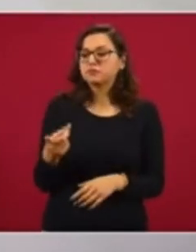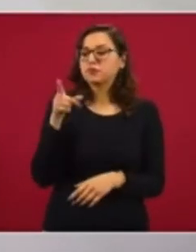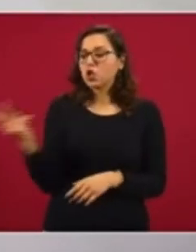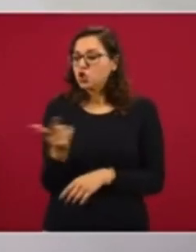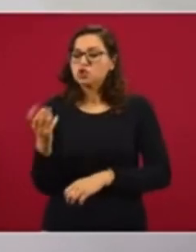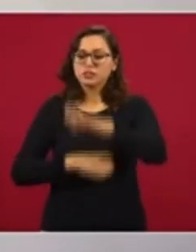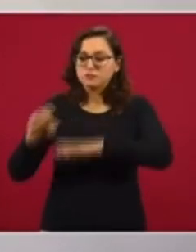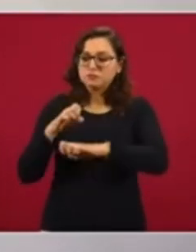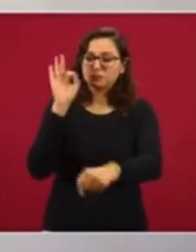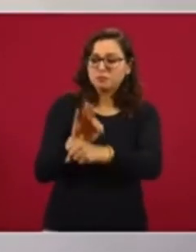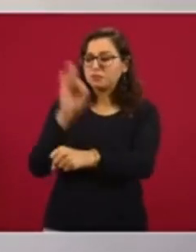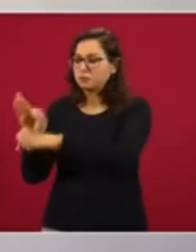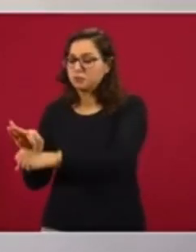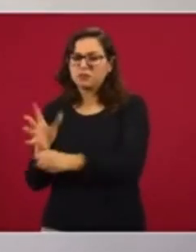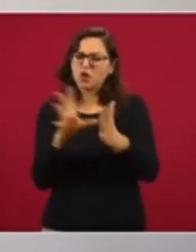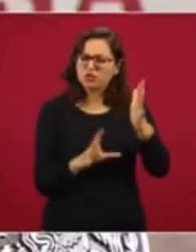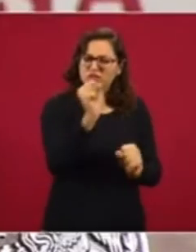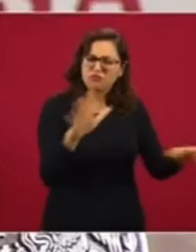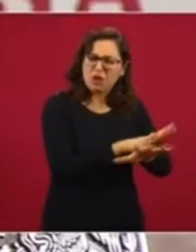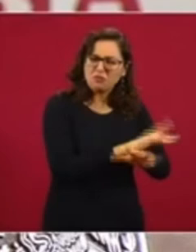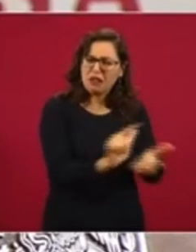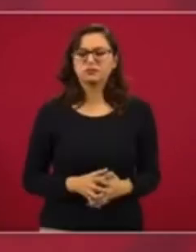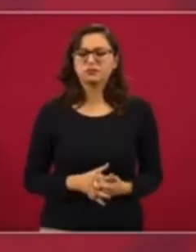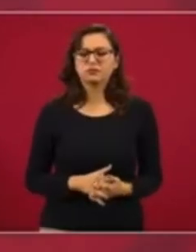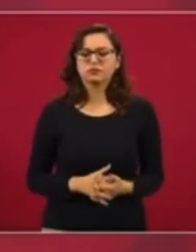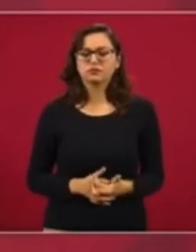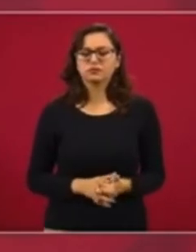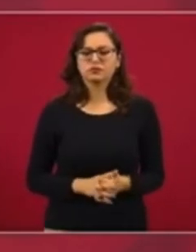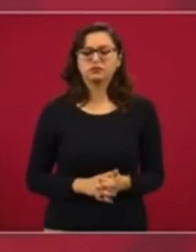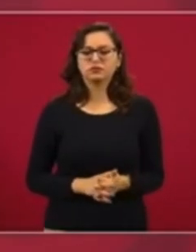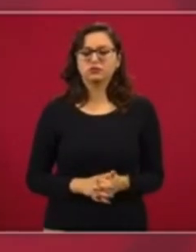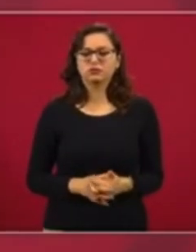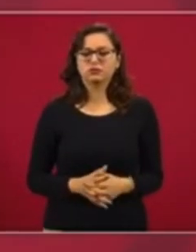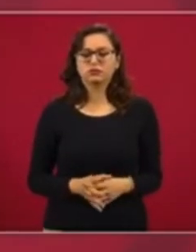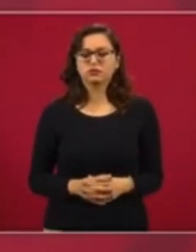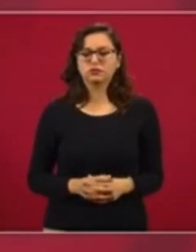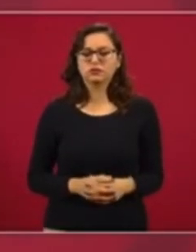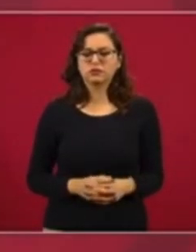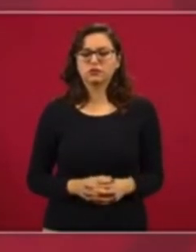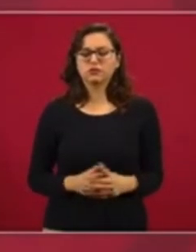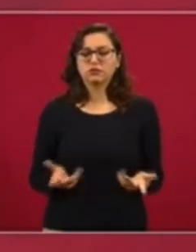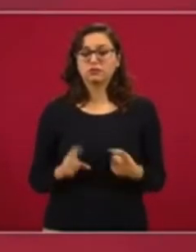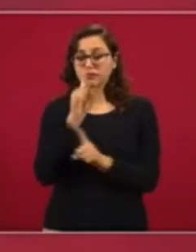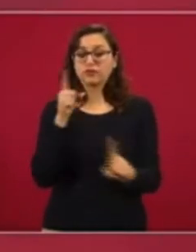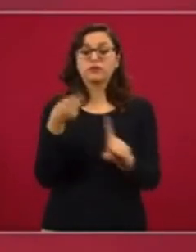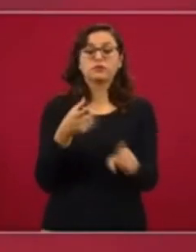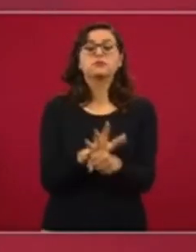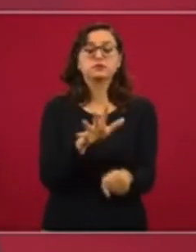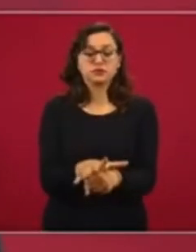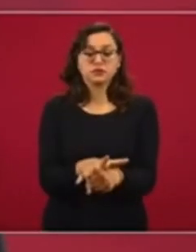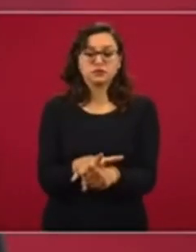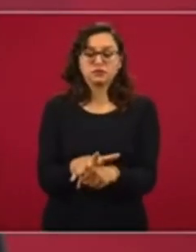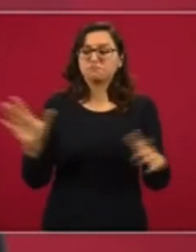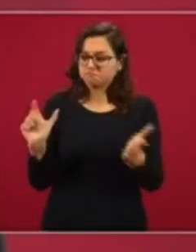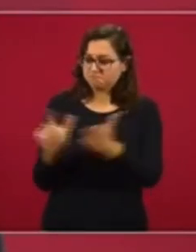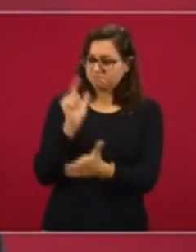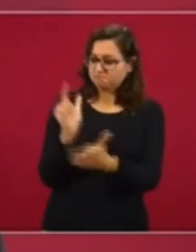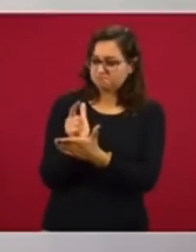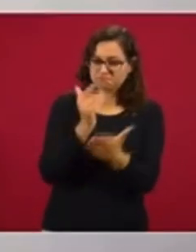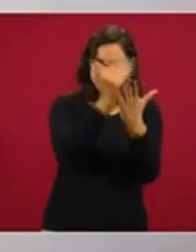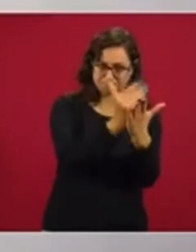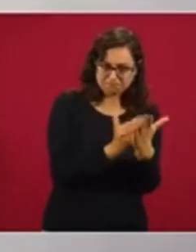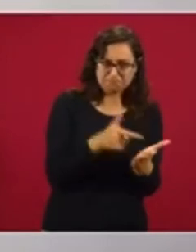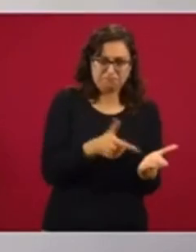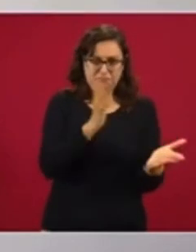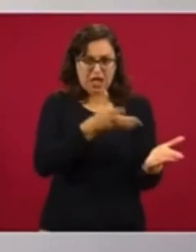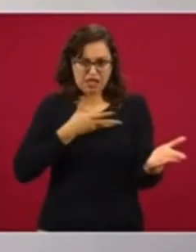a estas dos empresas sin modificar la Constitución y las leyes de la materia, buscando que se pueda, en el marco legal vigente,